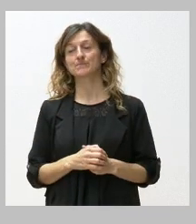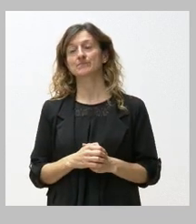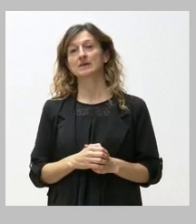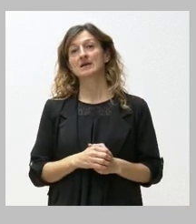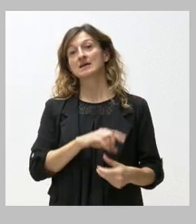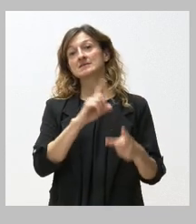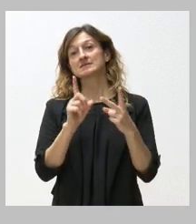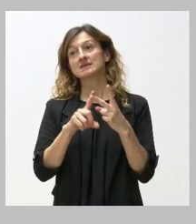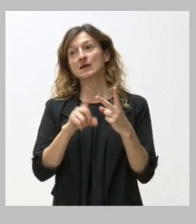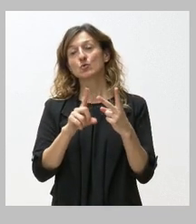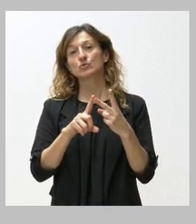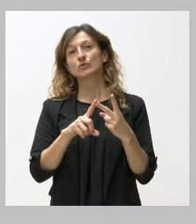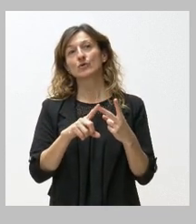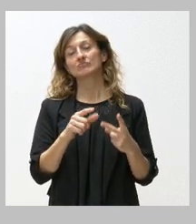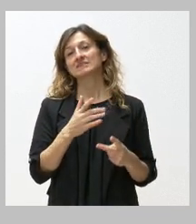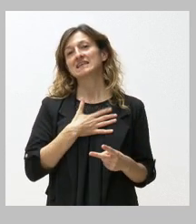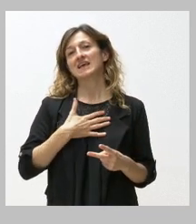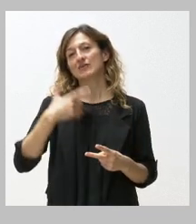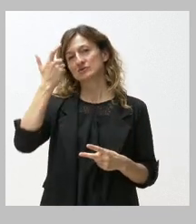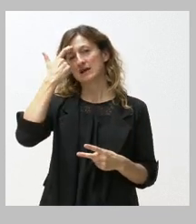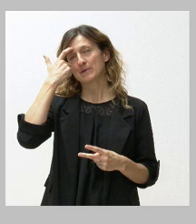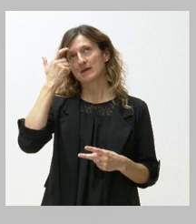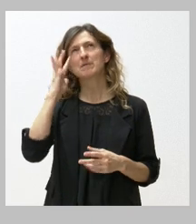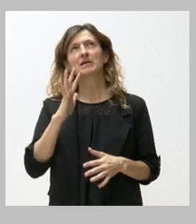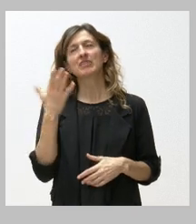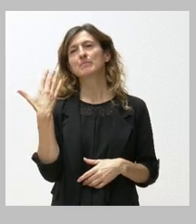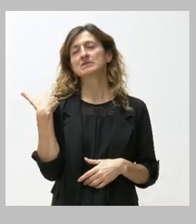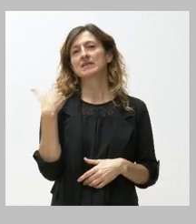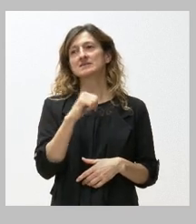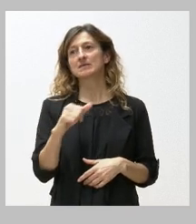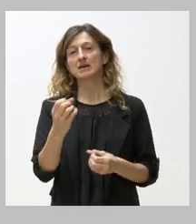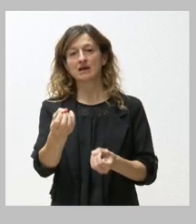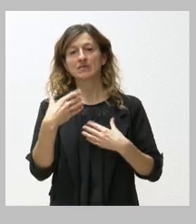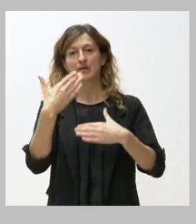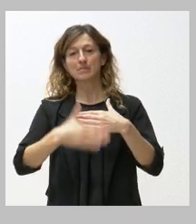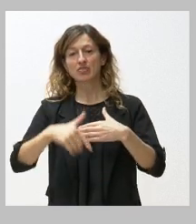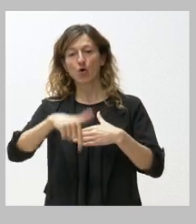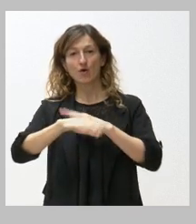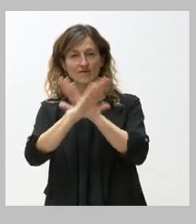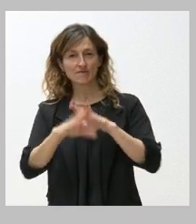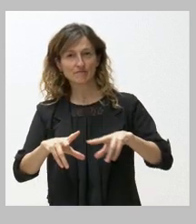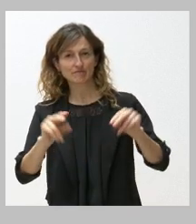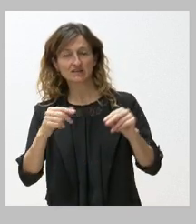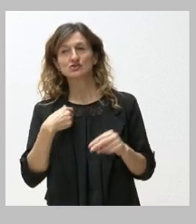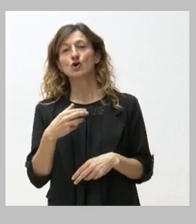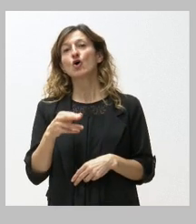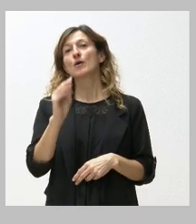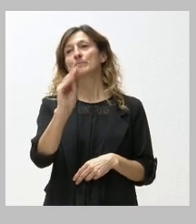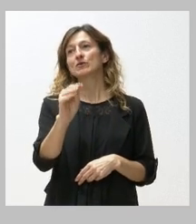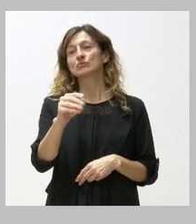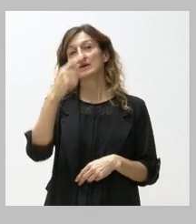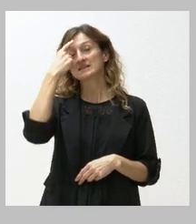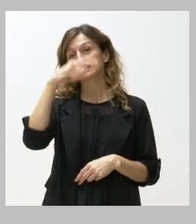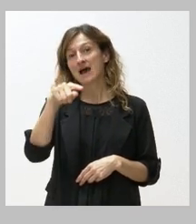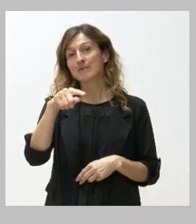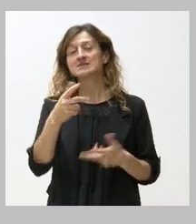lugar me gustaría saber me parece que la semana pasada me dijo que el plazo acababa hoy pero por si acaso yo lo intento saber si se ha coincidido la